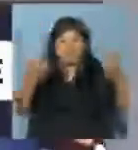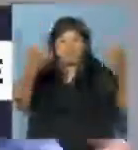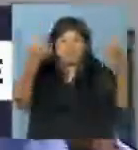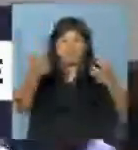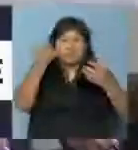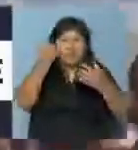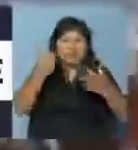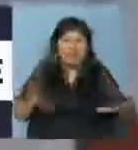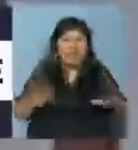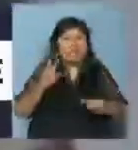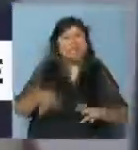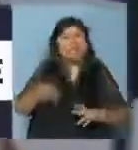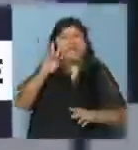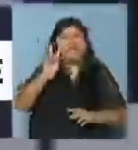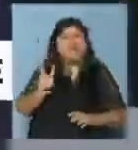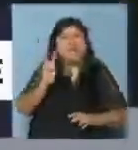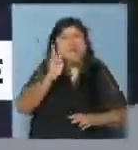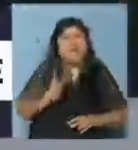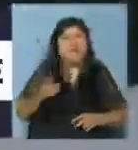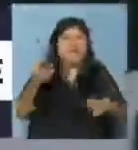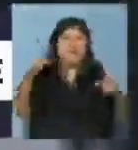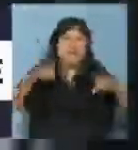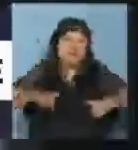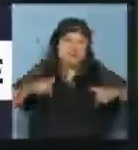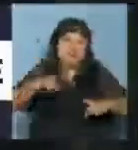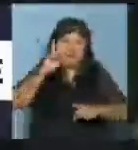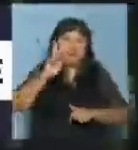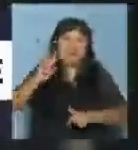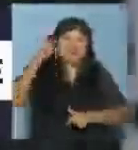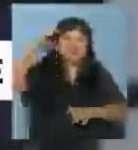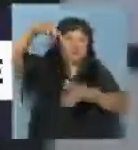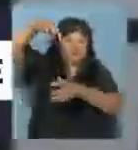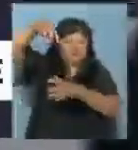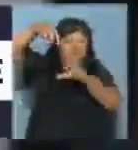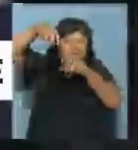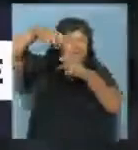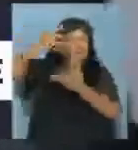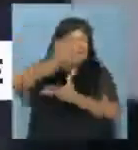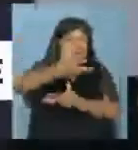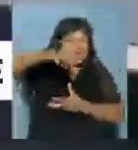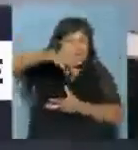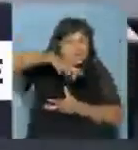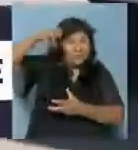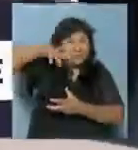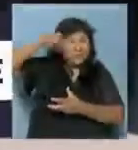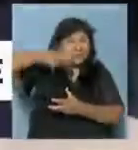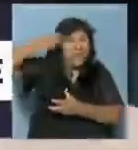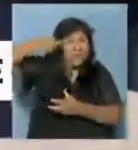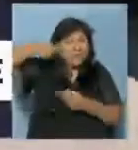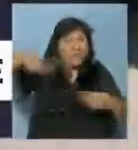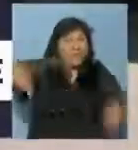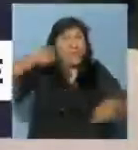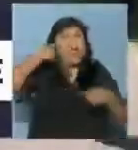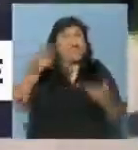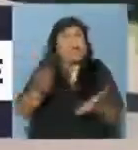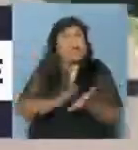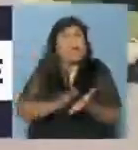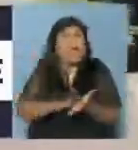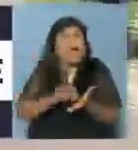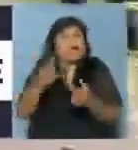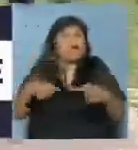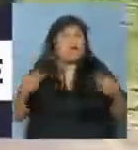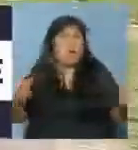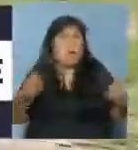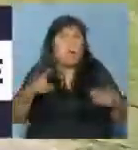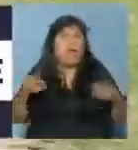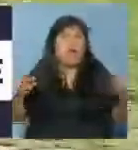consultadas para poder determinar qué es lo que realmente pasó en esta zona. En estos momentos